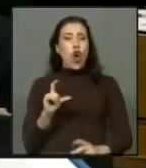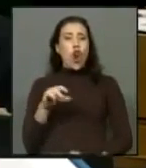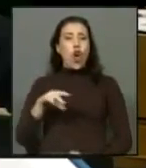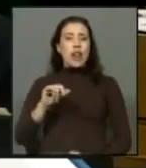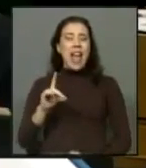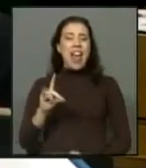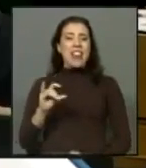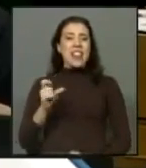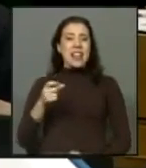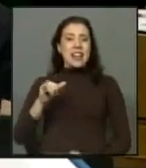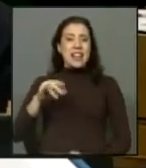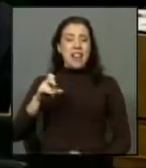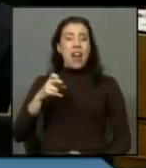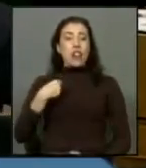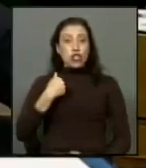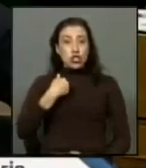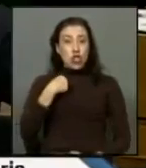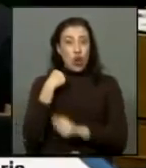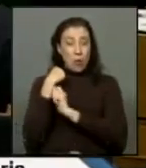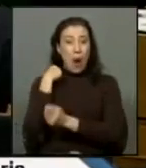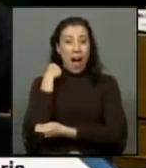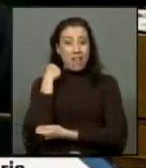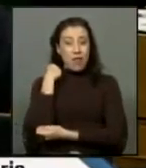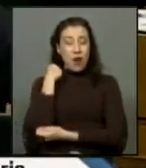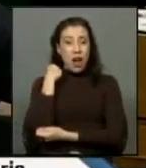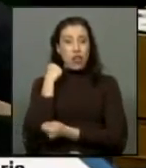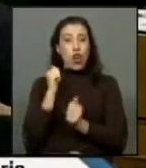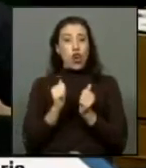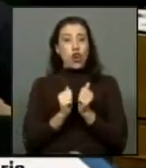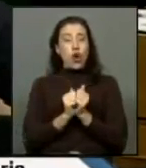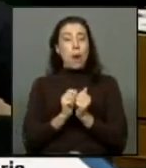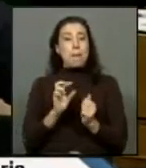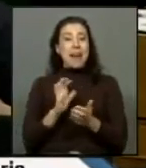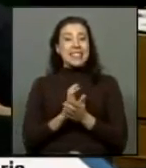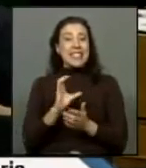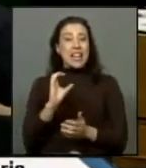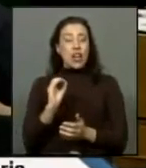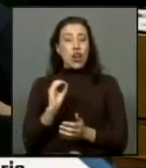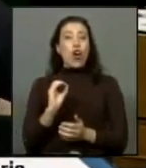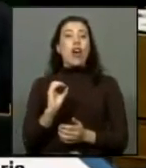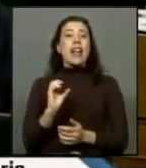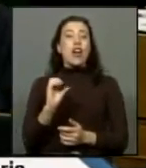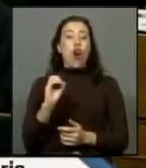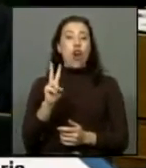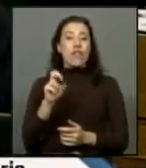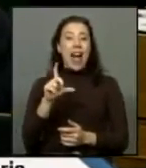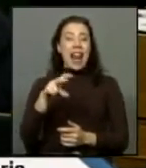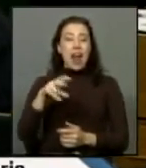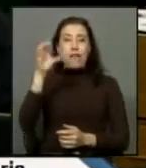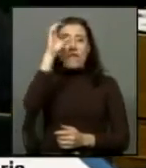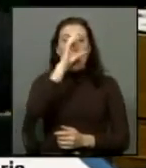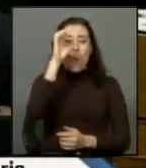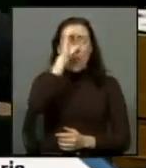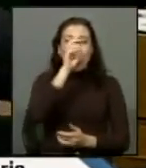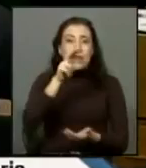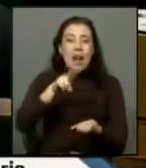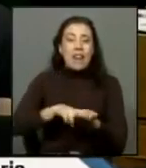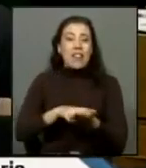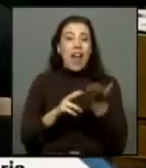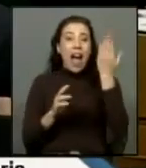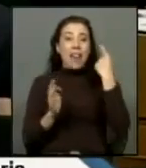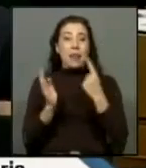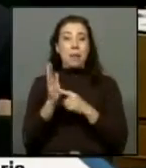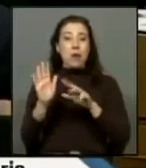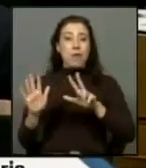y a mí me tocó como abogado junto a Máximo Pacheco y Sergio Corbalán buscar esa verdad el año